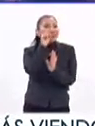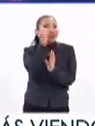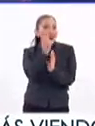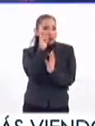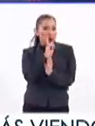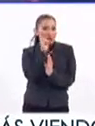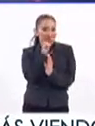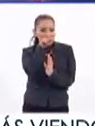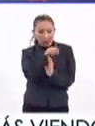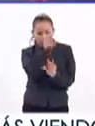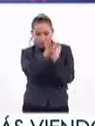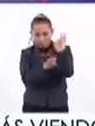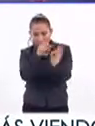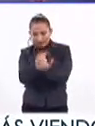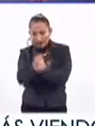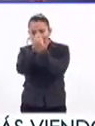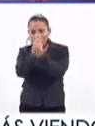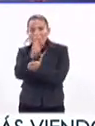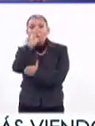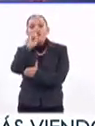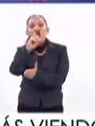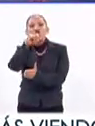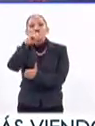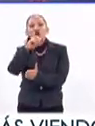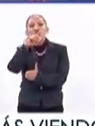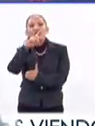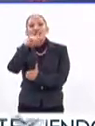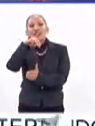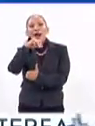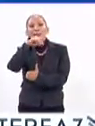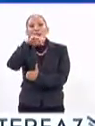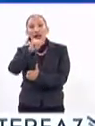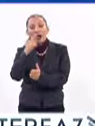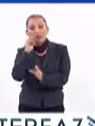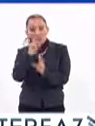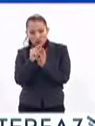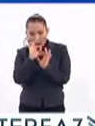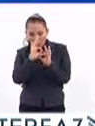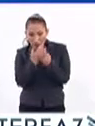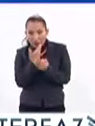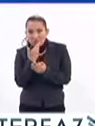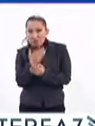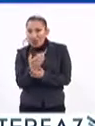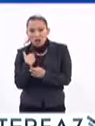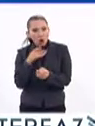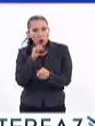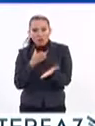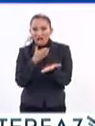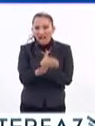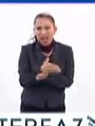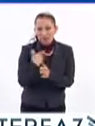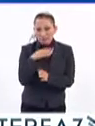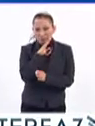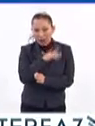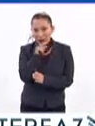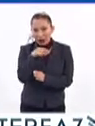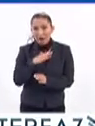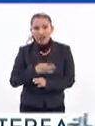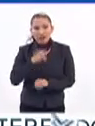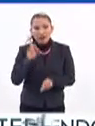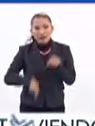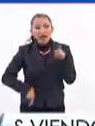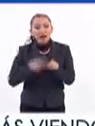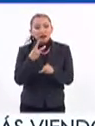mujeres a las que trató con terapia fotodinámica, pudo descubrir un método eficaz y no invasivo para prevenir esta infección,